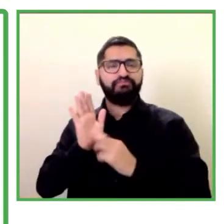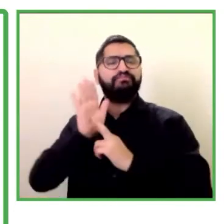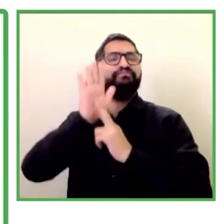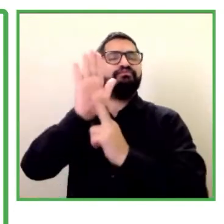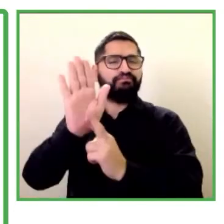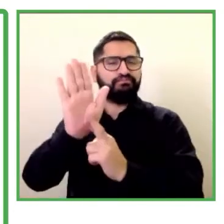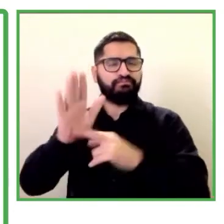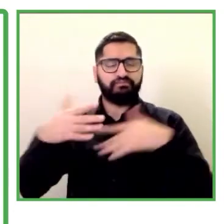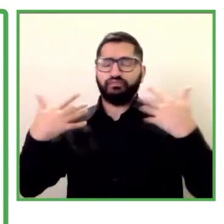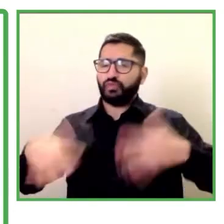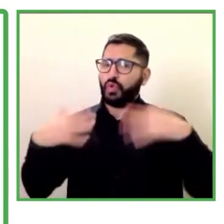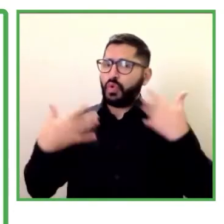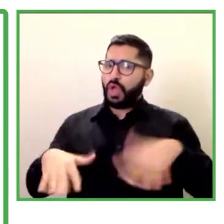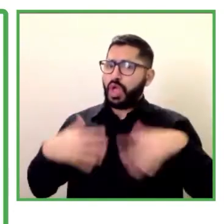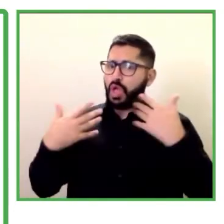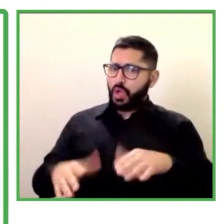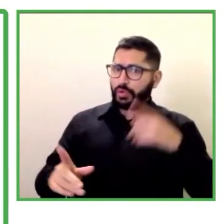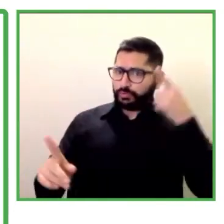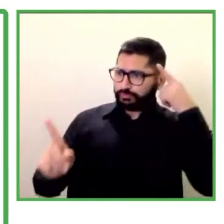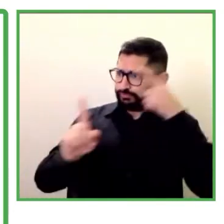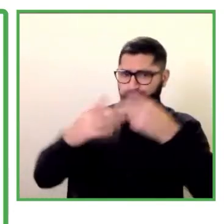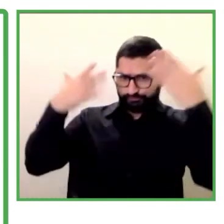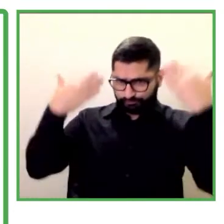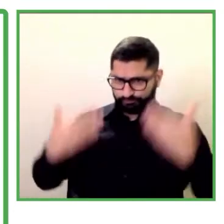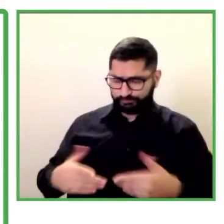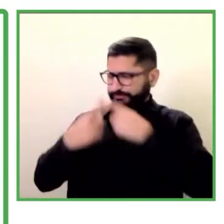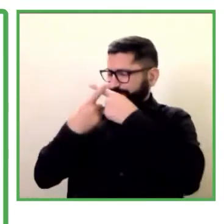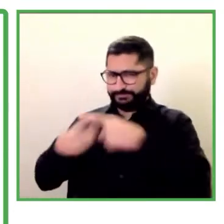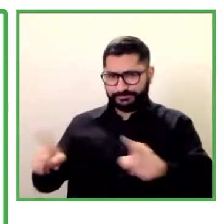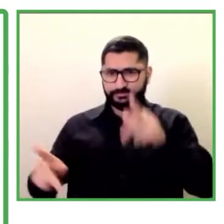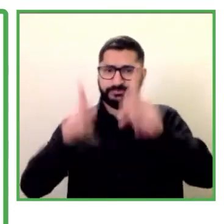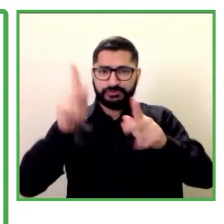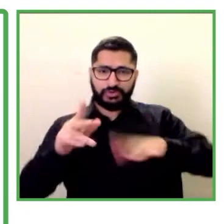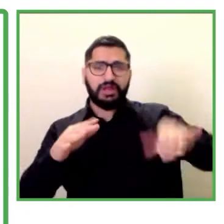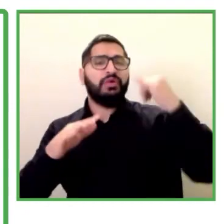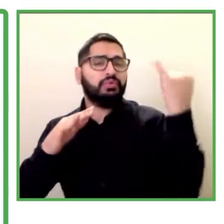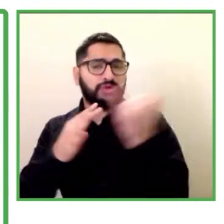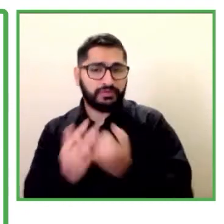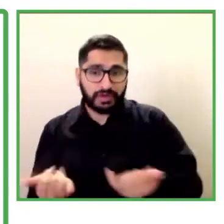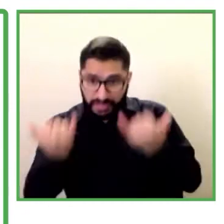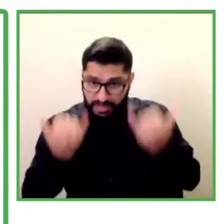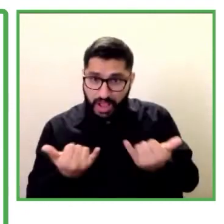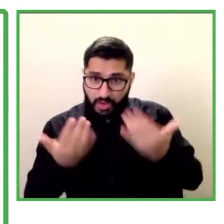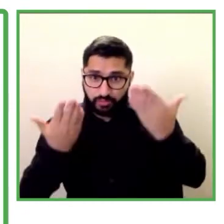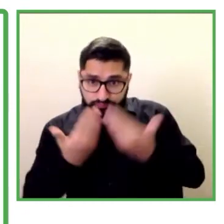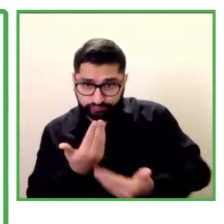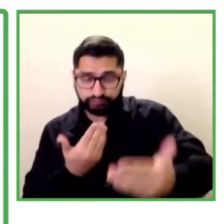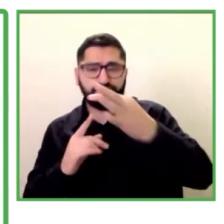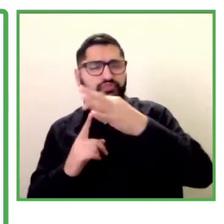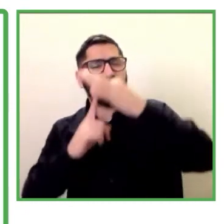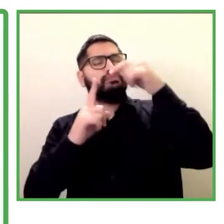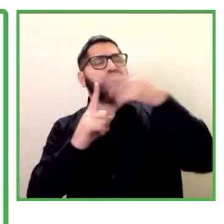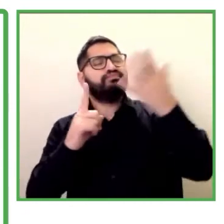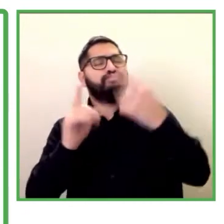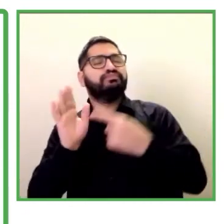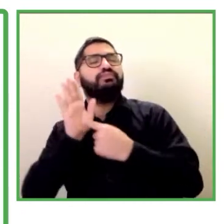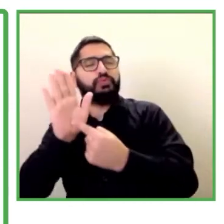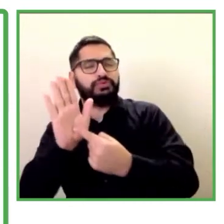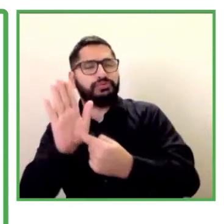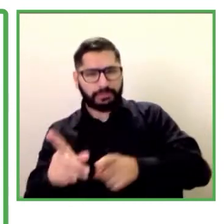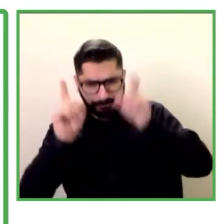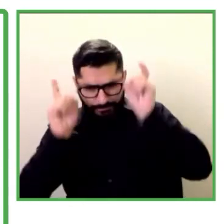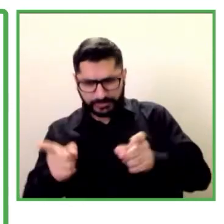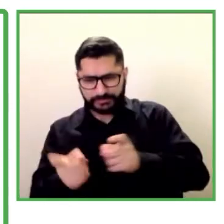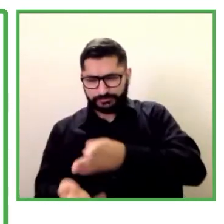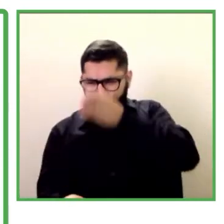a las que existen hoy día en el ecosistema de la inclusión que no pretenden poner una forma de hacer inclusión sino que entendemos e impulsamos la diversidad de